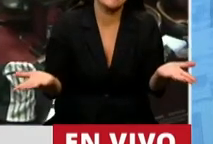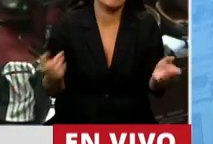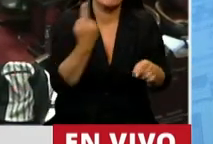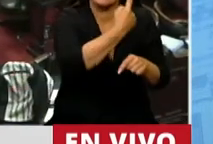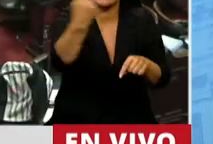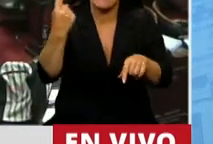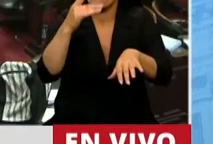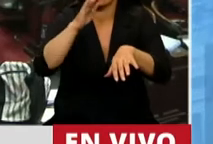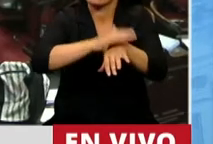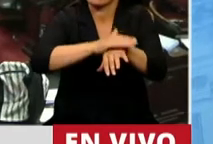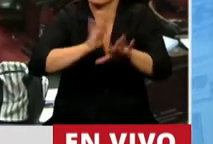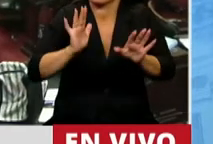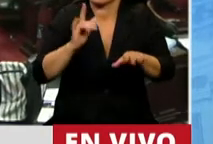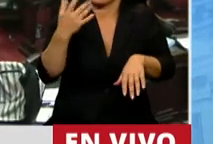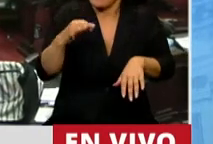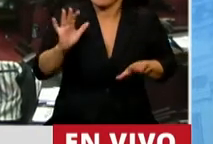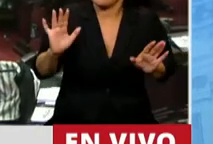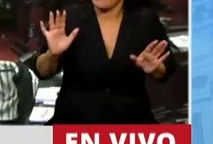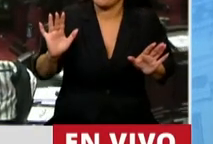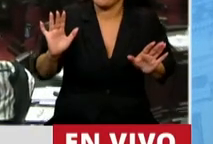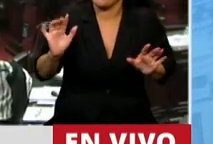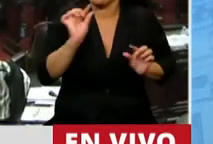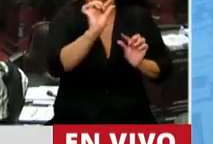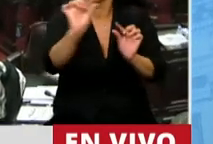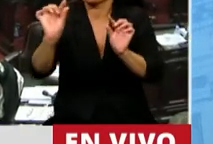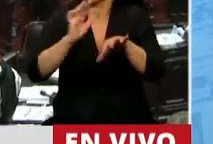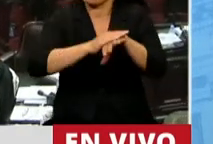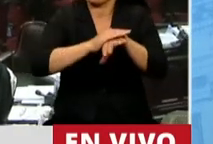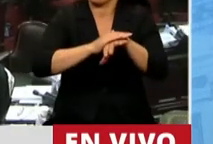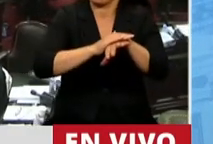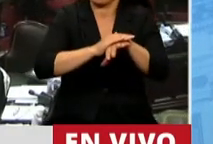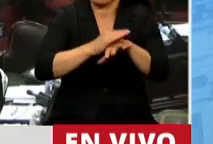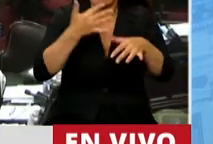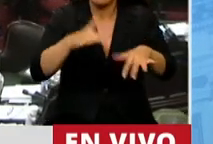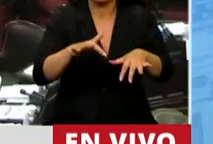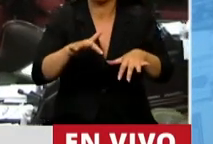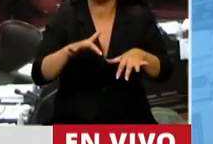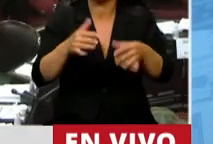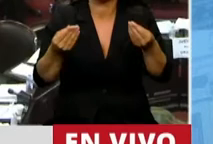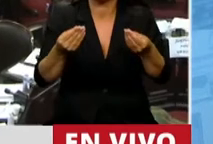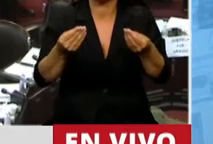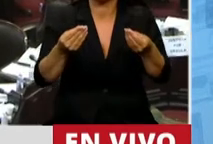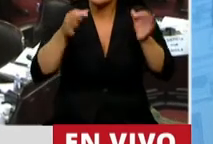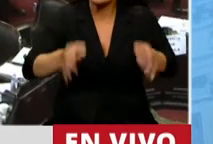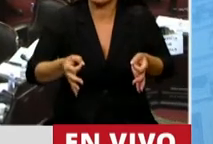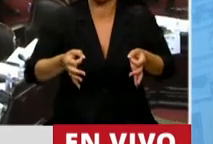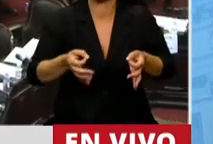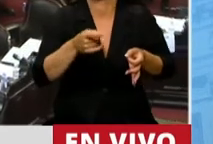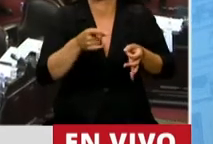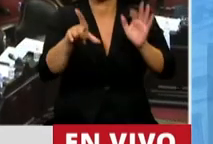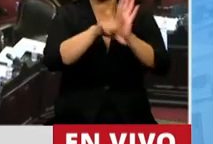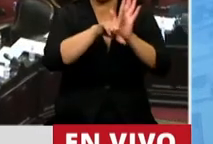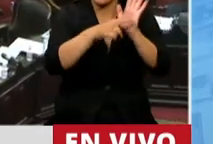nos toca deberíamos hacernos un poco cargo y entender que esta es una ley que mira para adelante